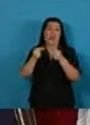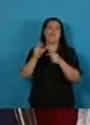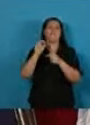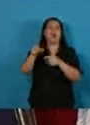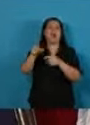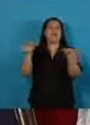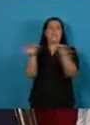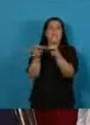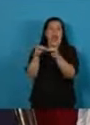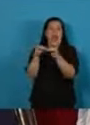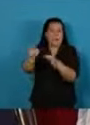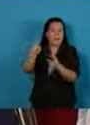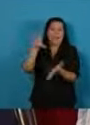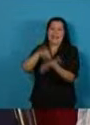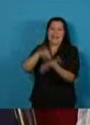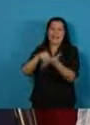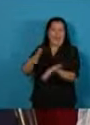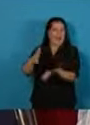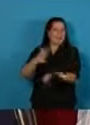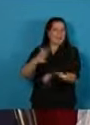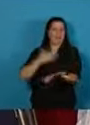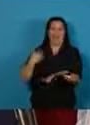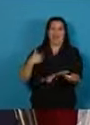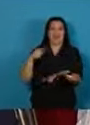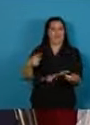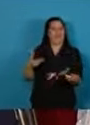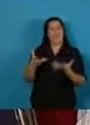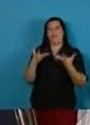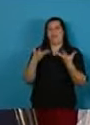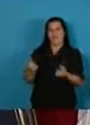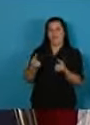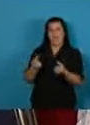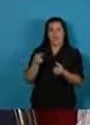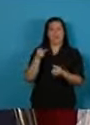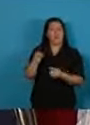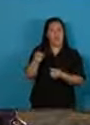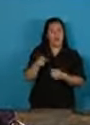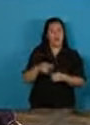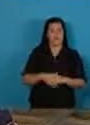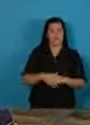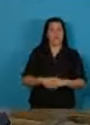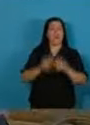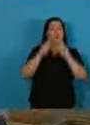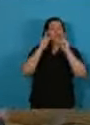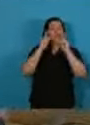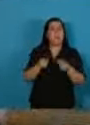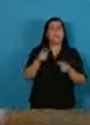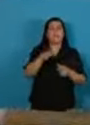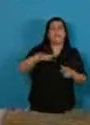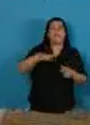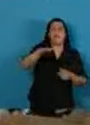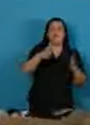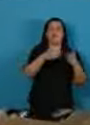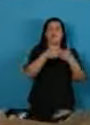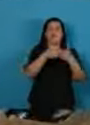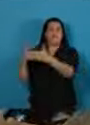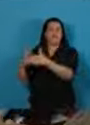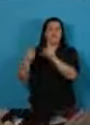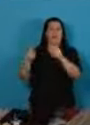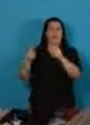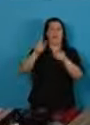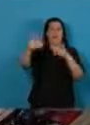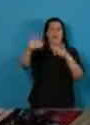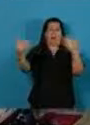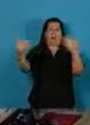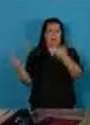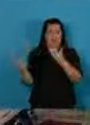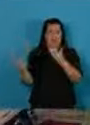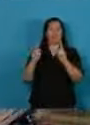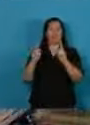Malvinas, Teorias del Sur y Sández del Sur y los espacios marítimos e insulares correspondientes.